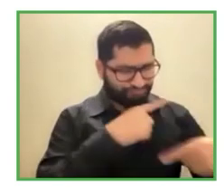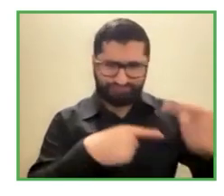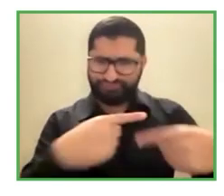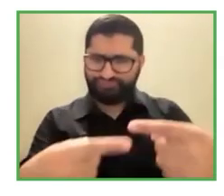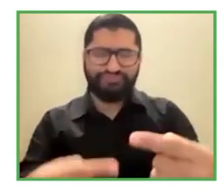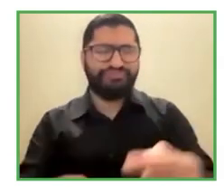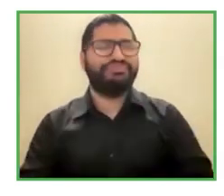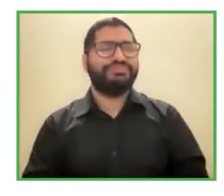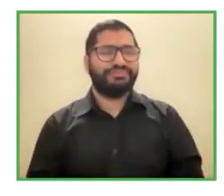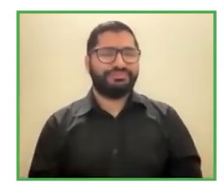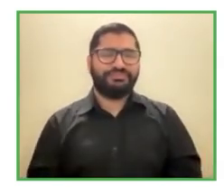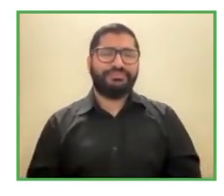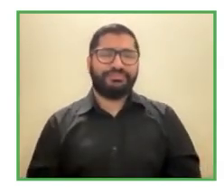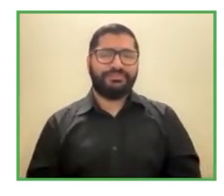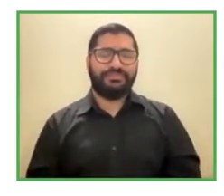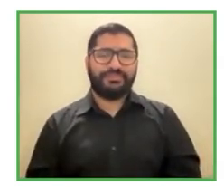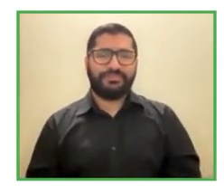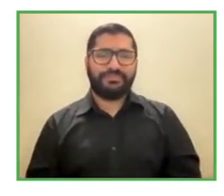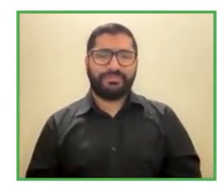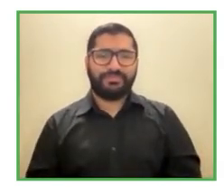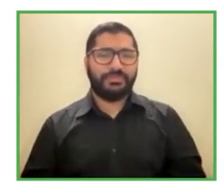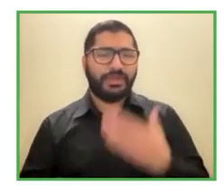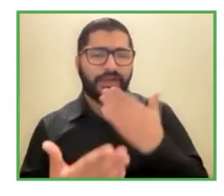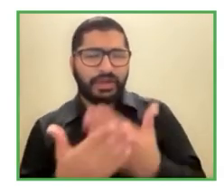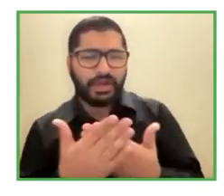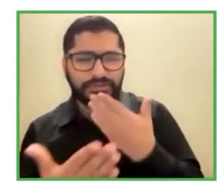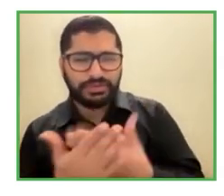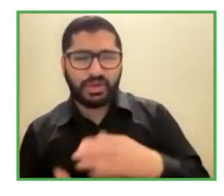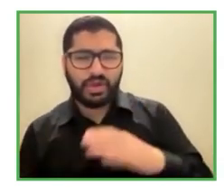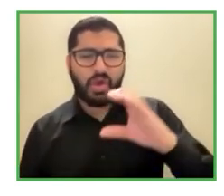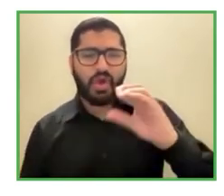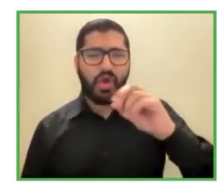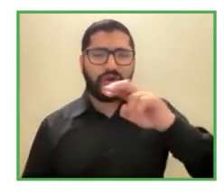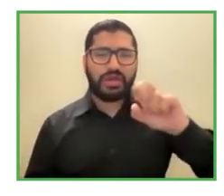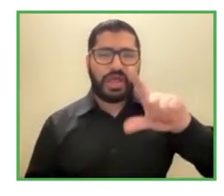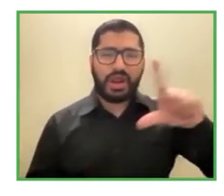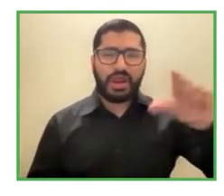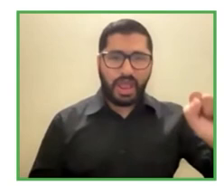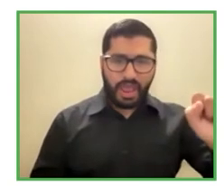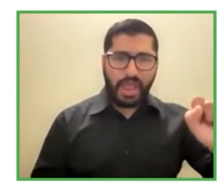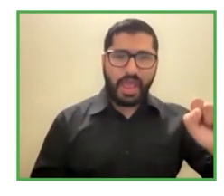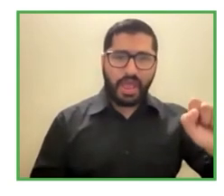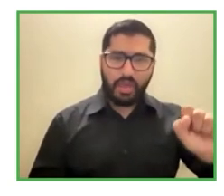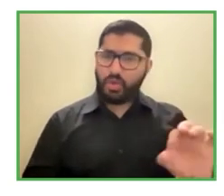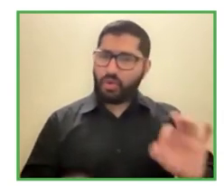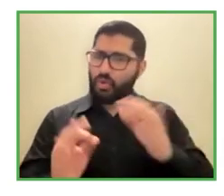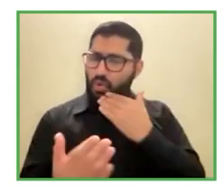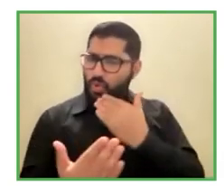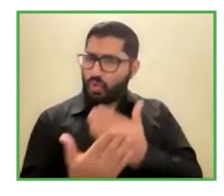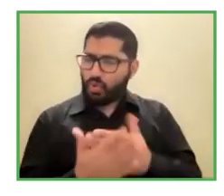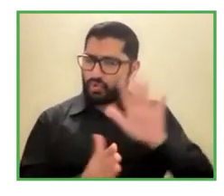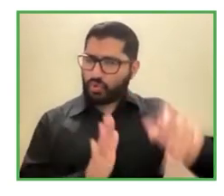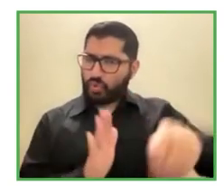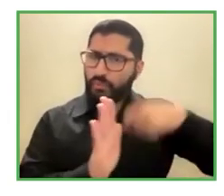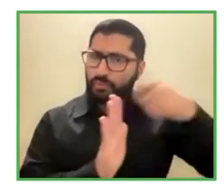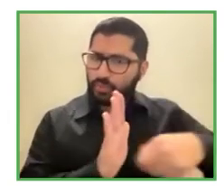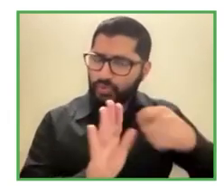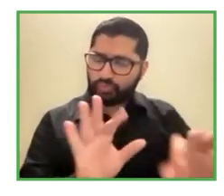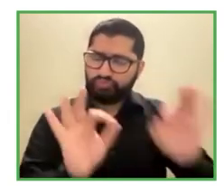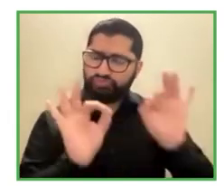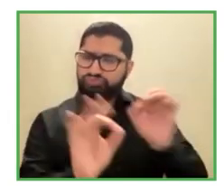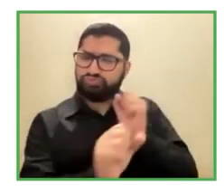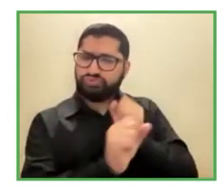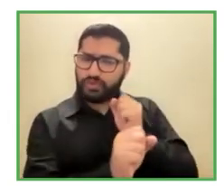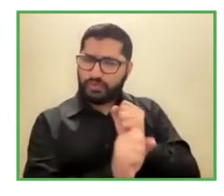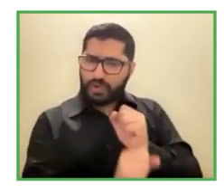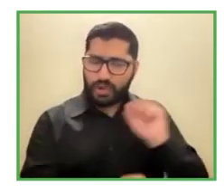Gracias Cornelia gran proyecto gran trabajo el que han hecho bueno en tercer